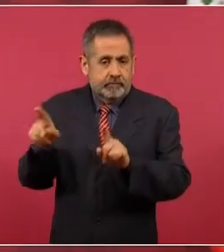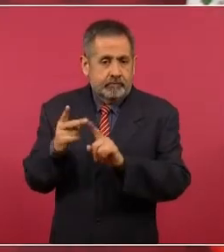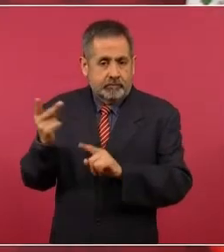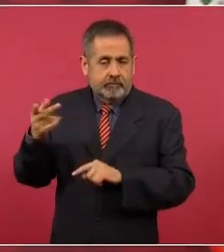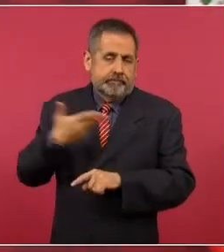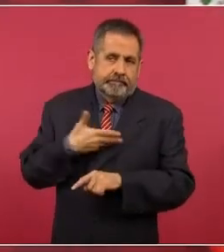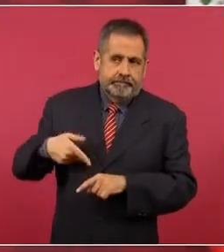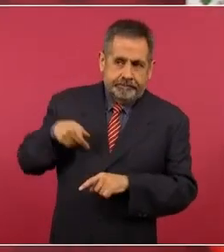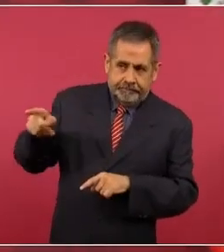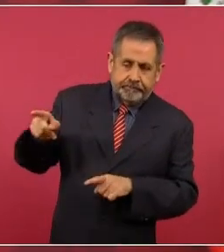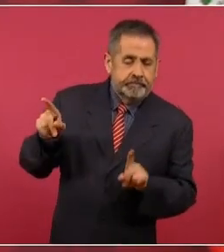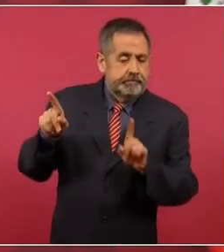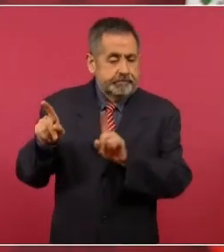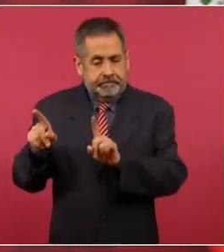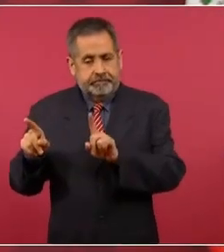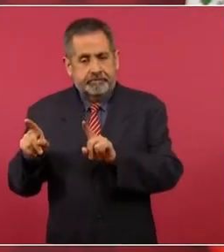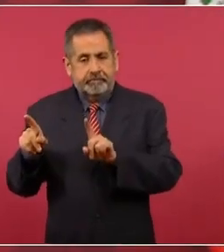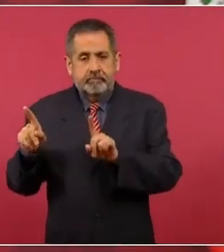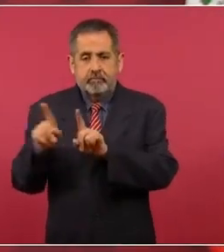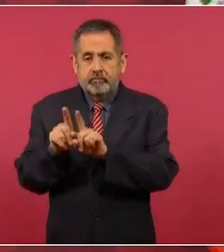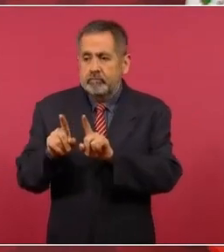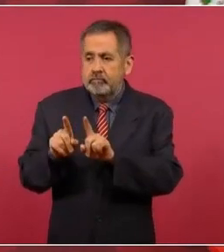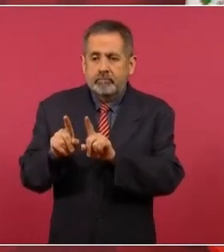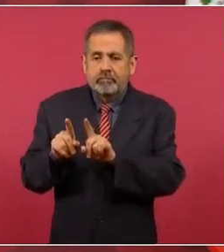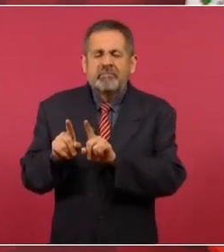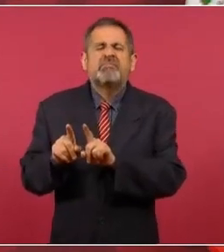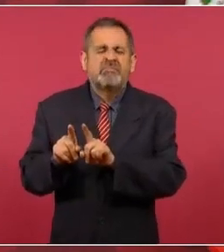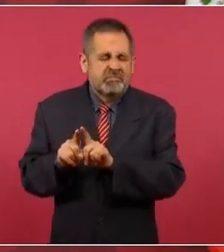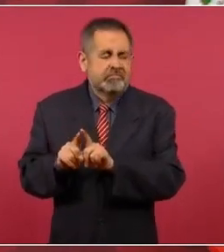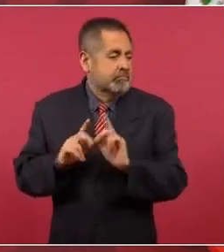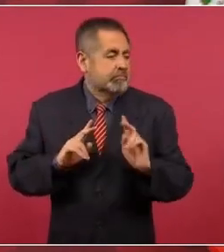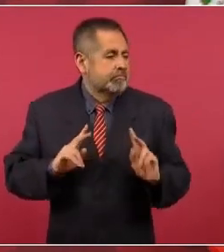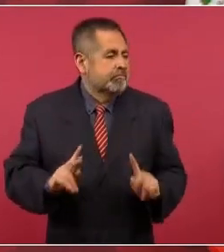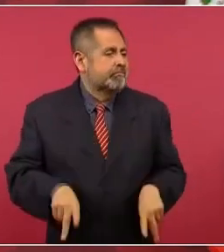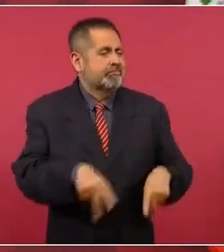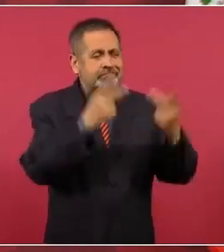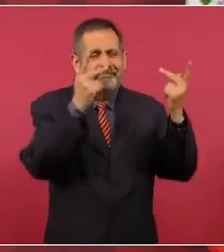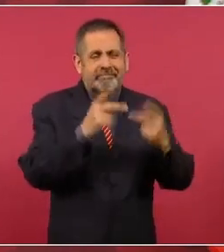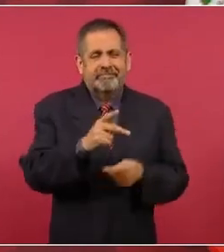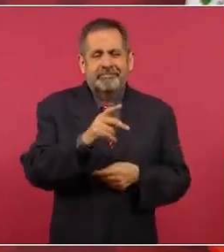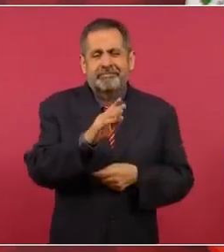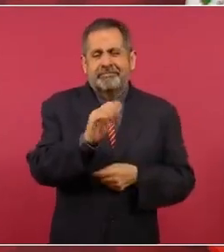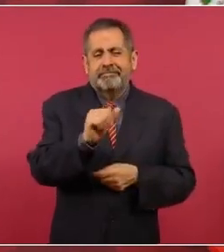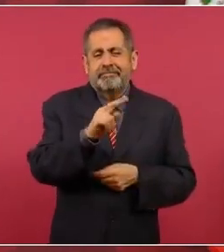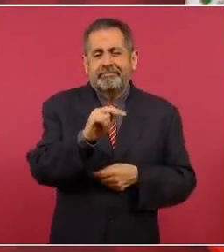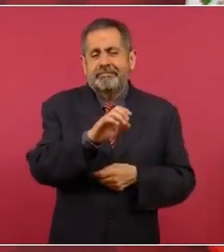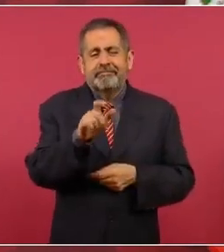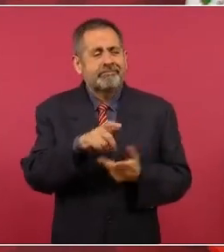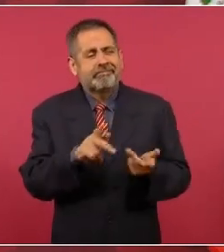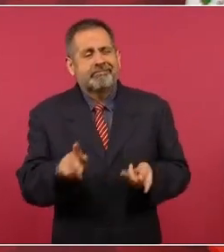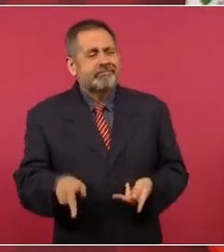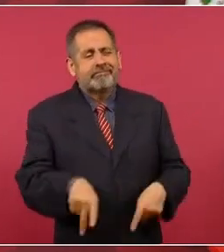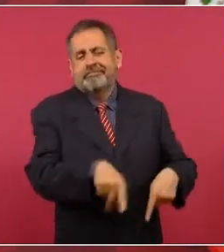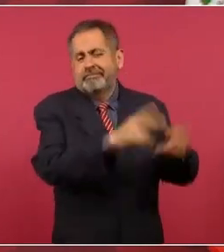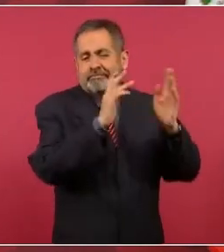presidente, se vende Banamex a Citigroup y por eso